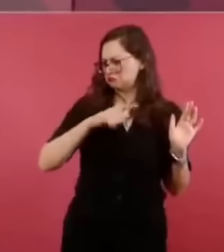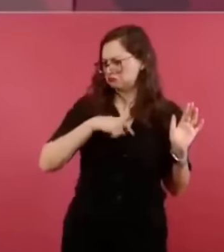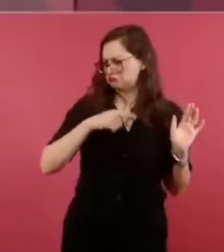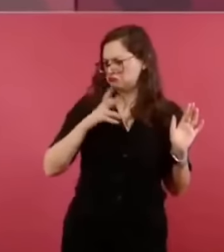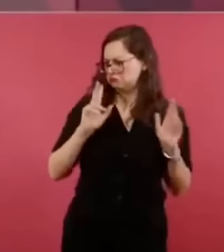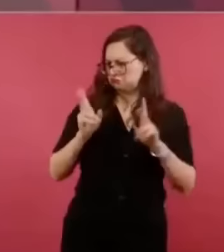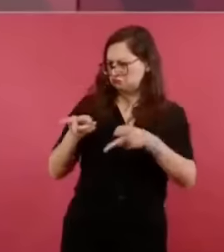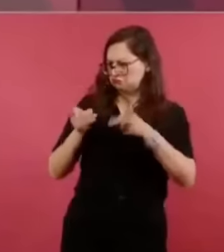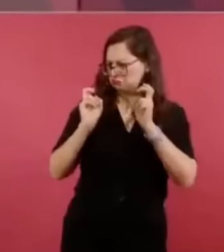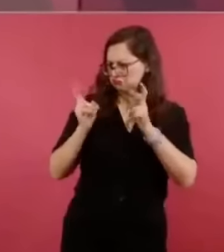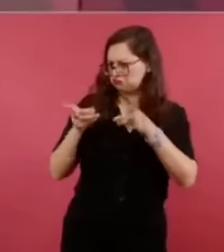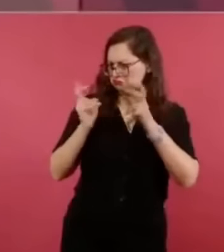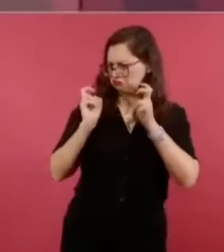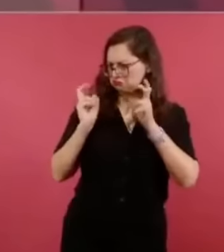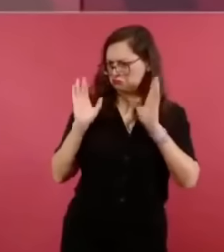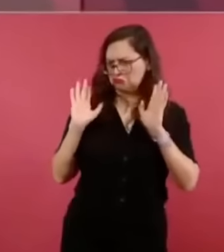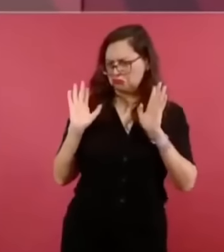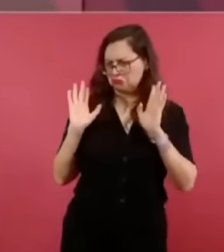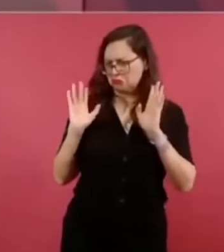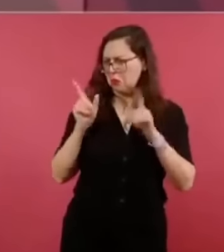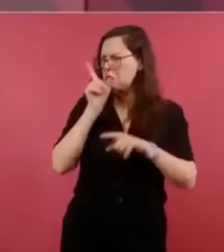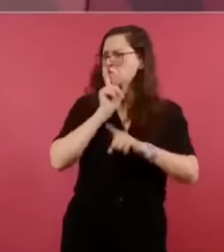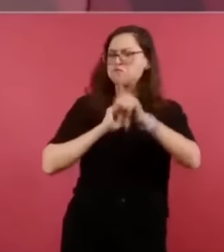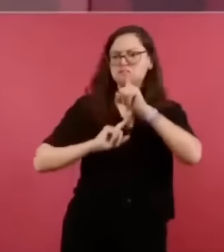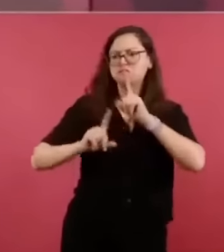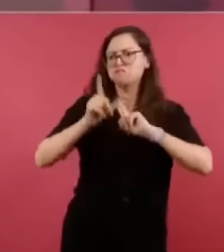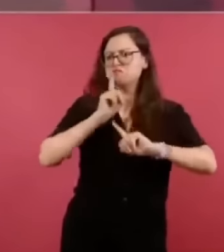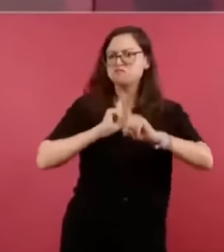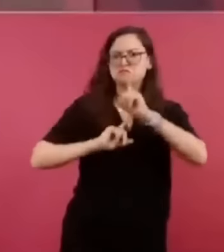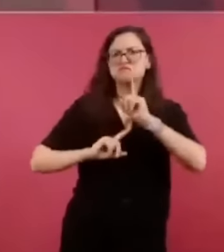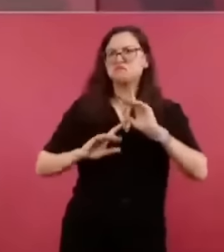y puedan mentir,